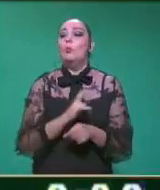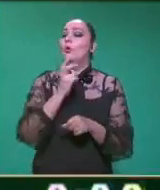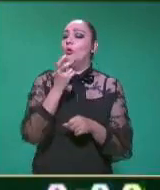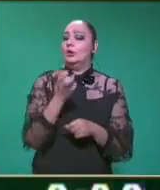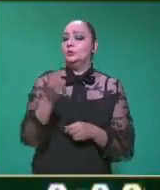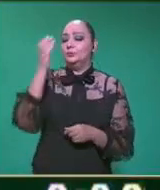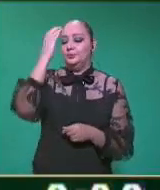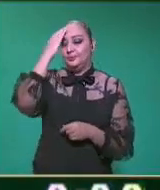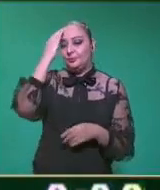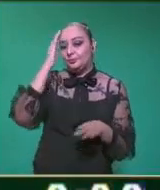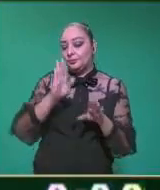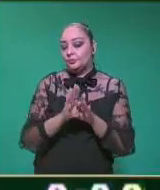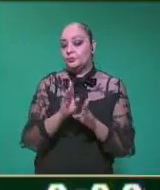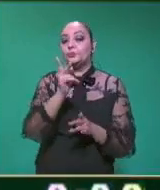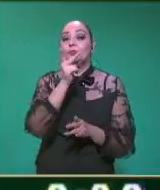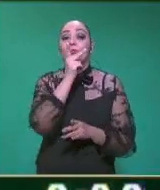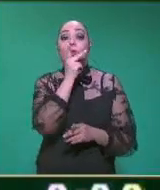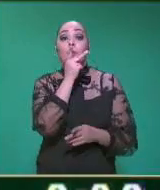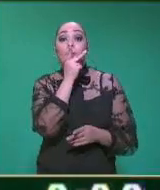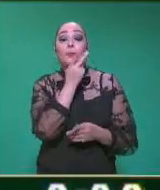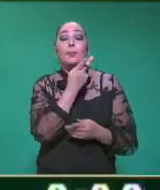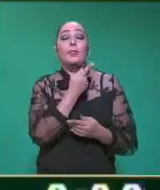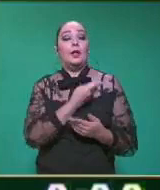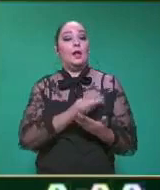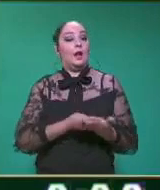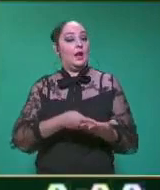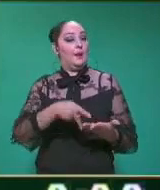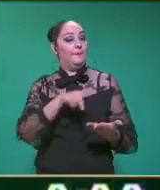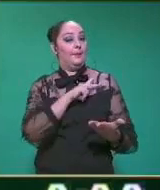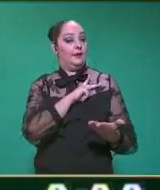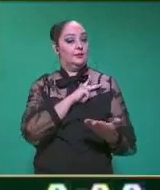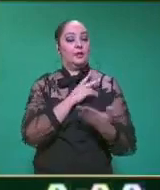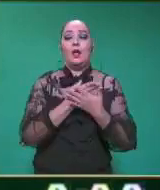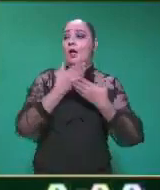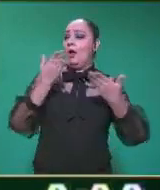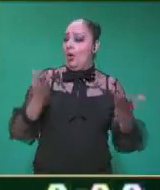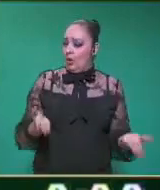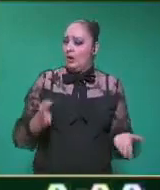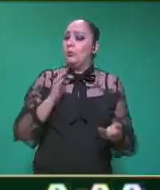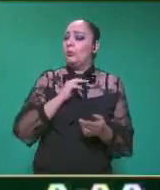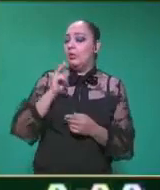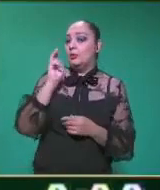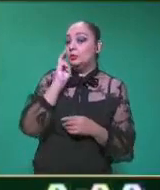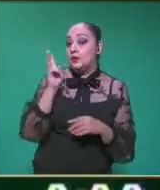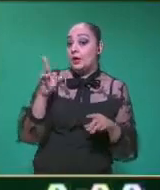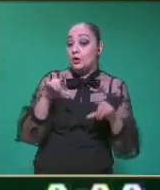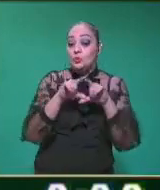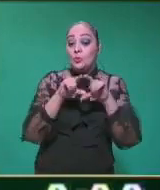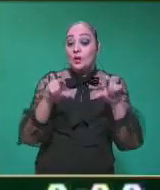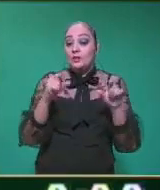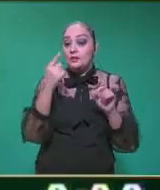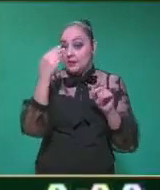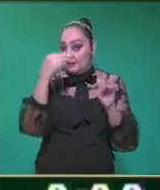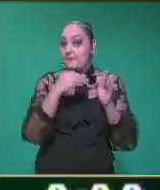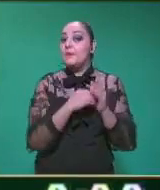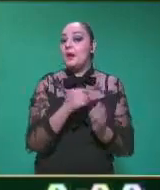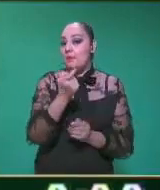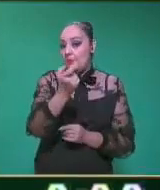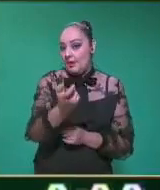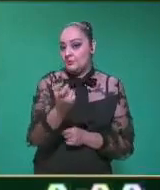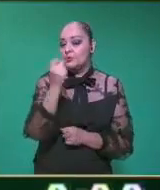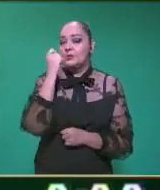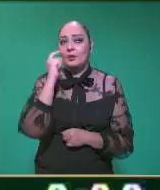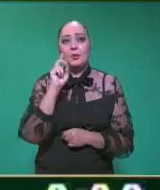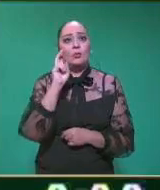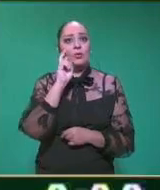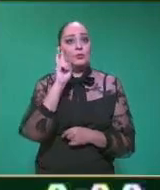conoce como el padre de la patria. Actualmente lo podemos ver en los billetes de mil pesos, así como lo podemos ver en